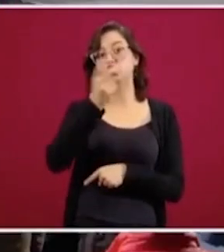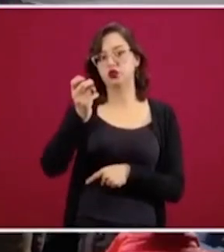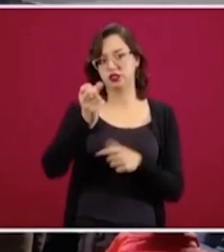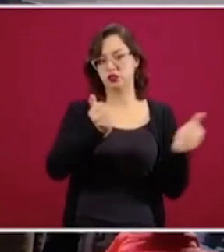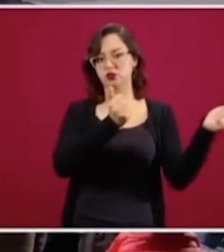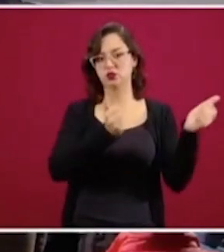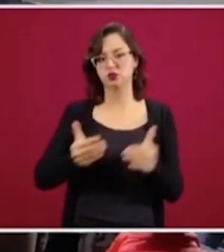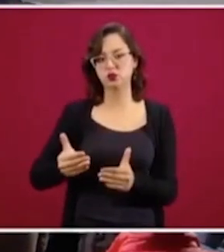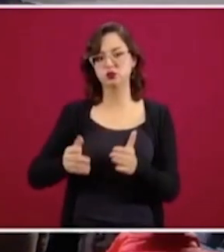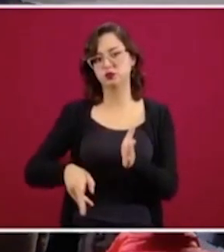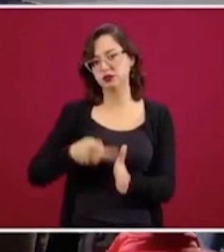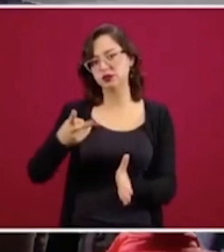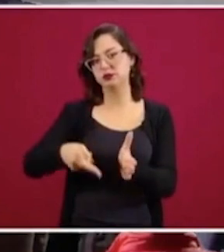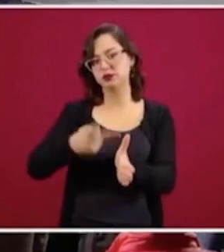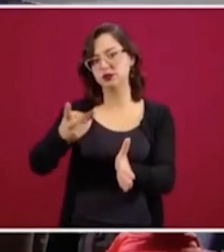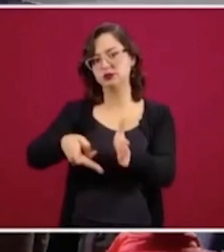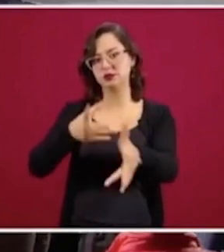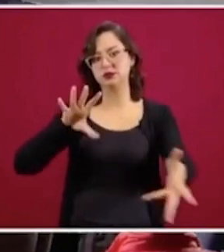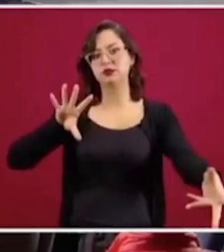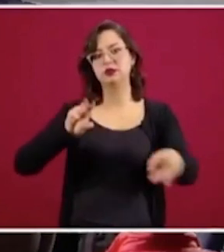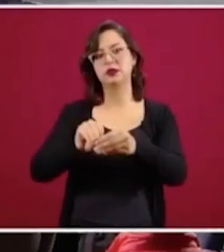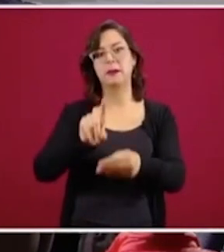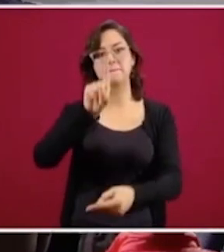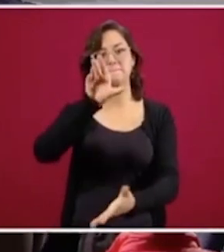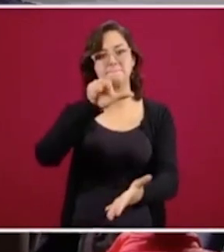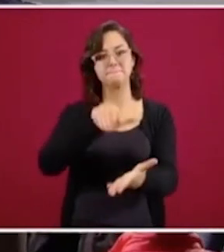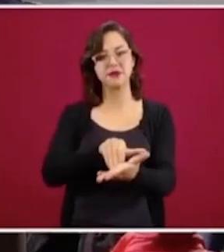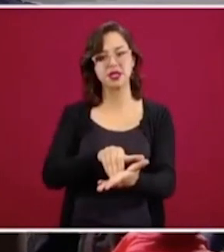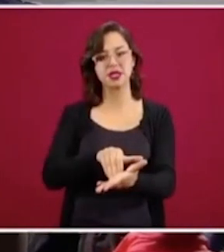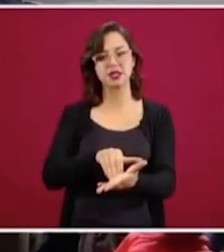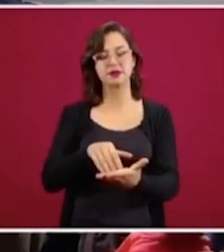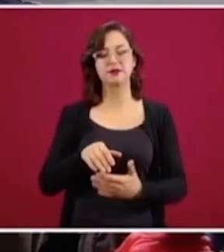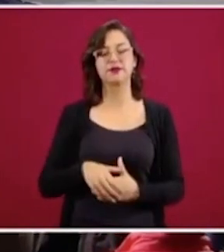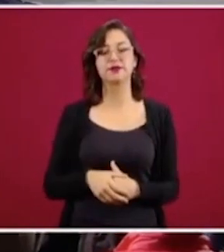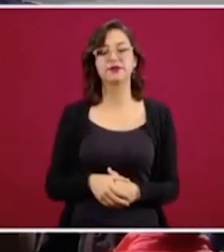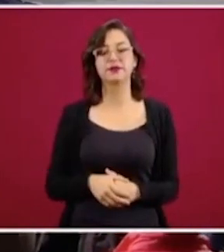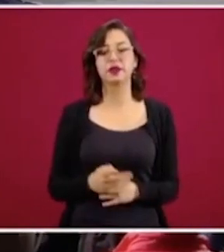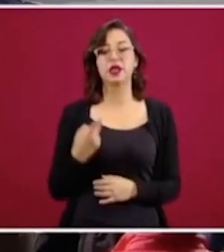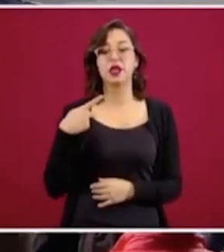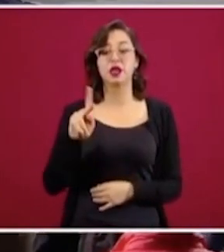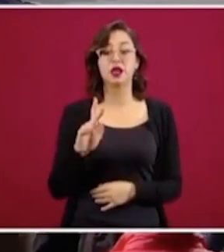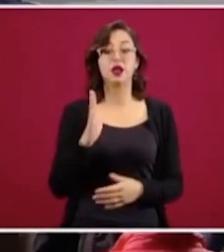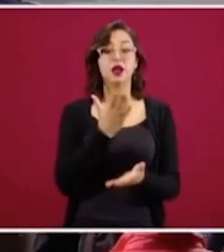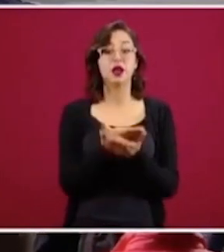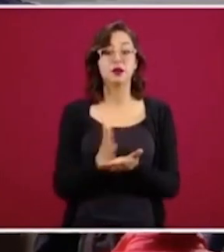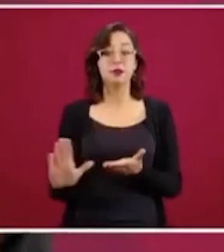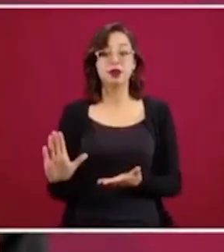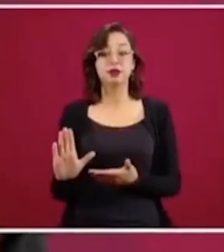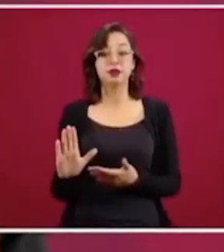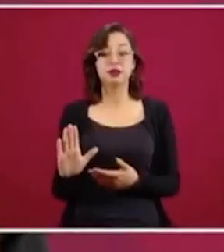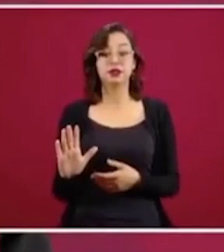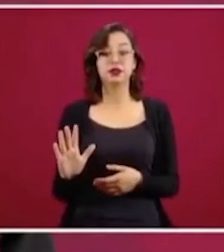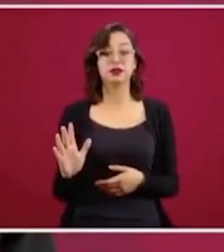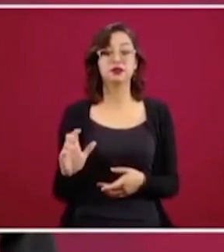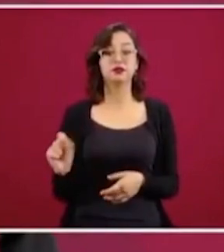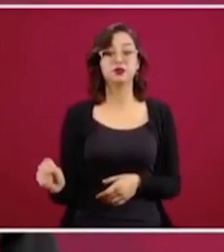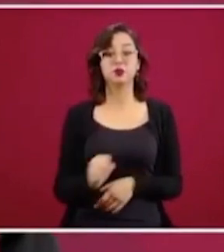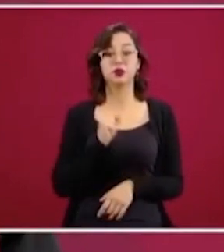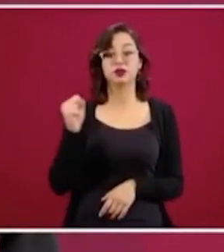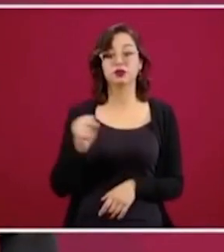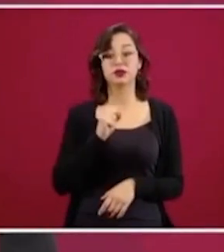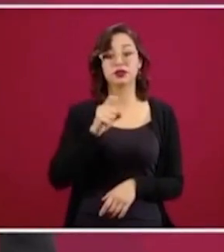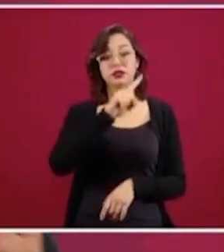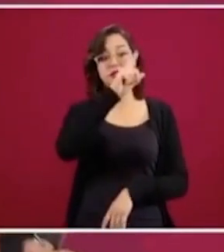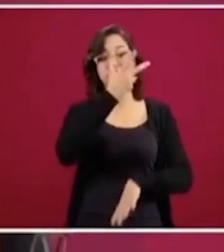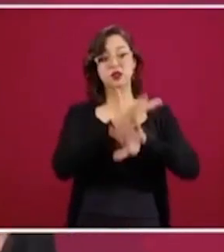México no tiene ninguna restricción para poder comprar en Estados Unidos,